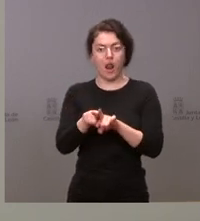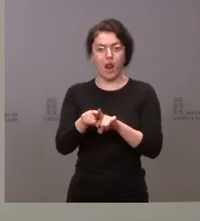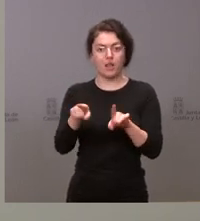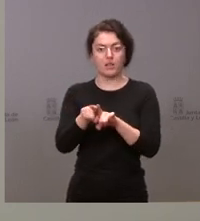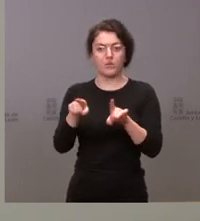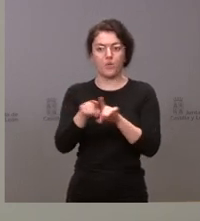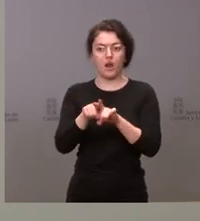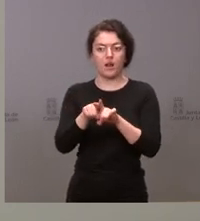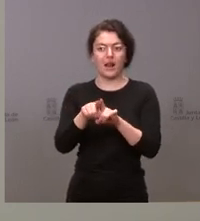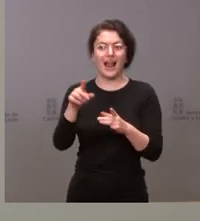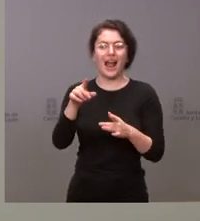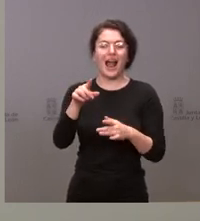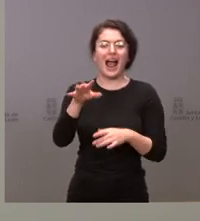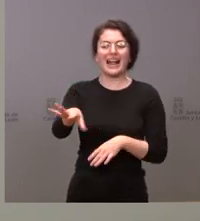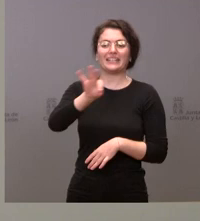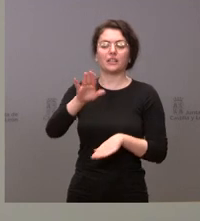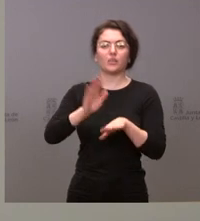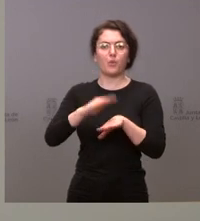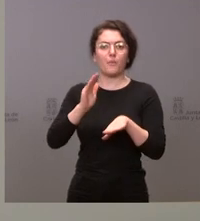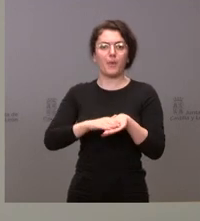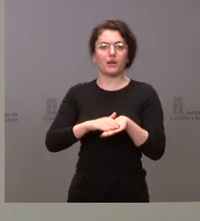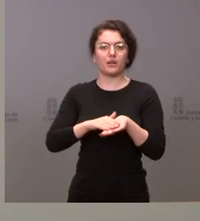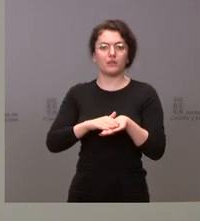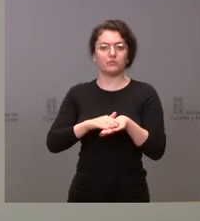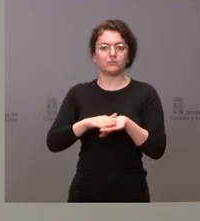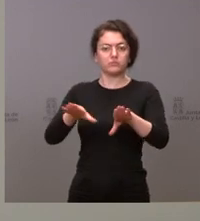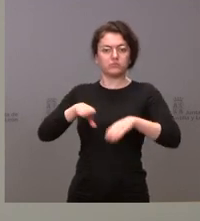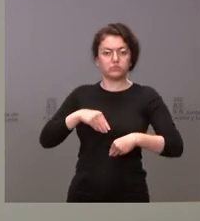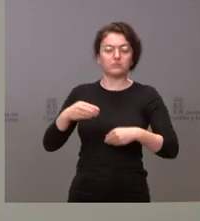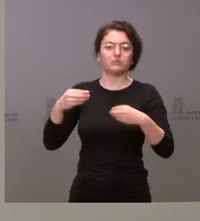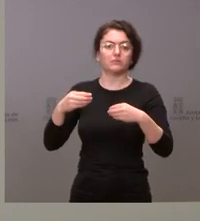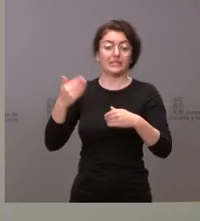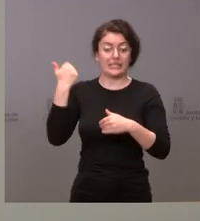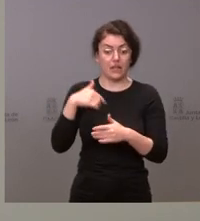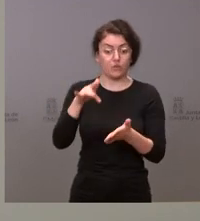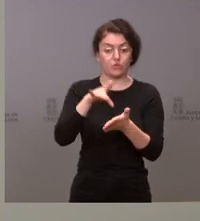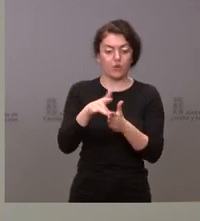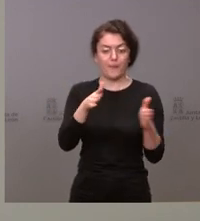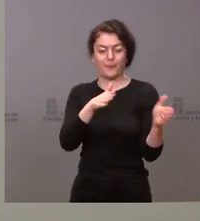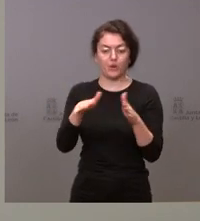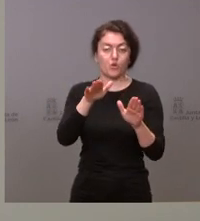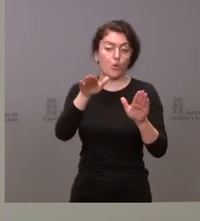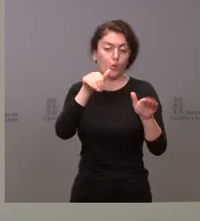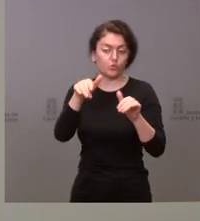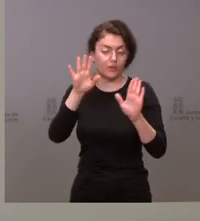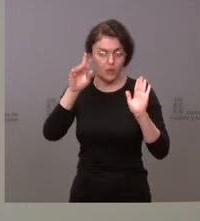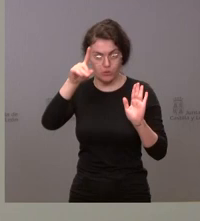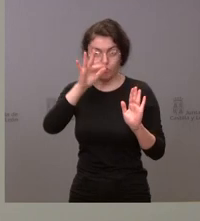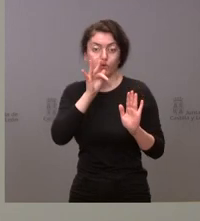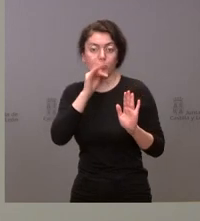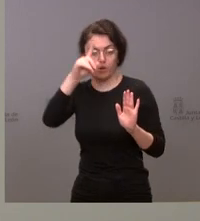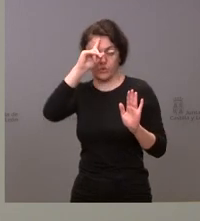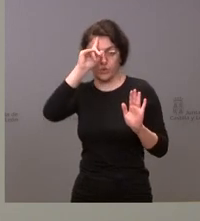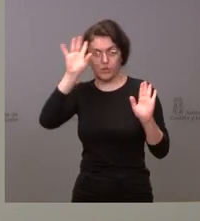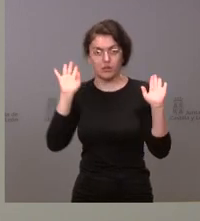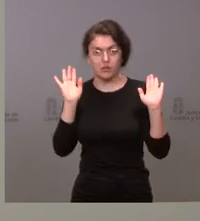del presidente de las Cortes una vez que inicie este periodo de consultas, pero yo aquí tampoco quiero prejuzgar, quiero ser respetuoso